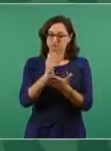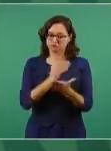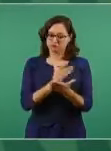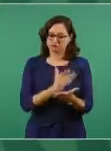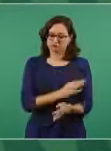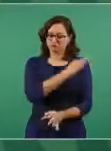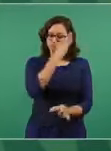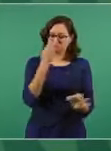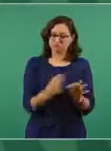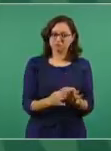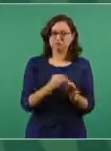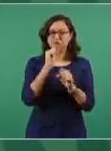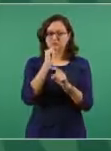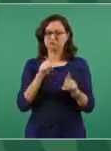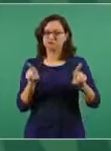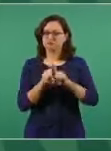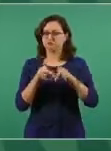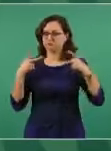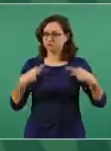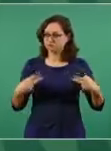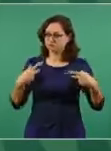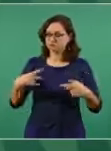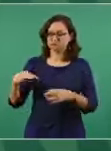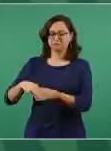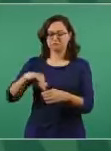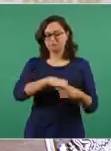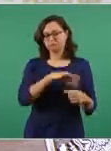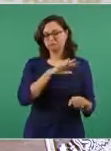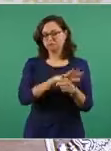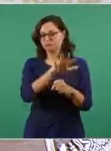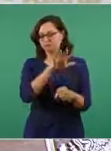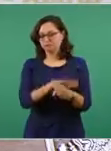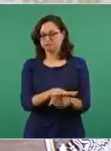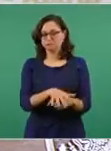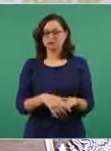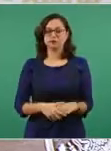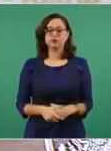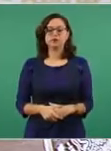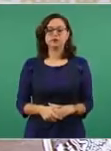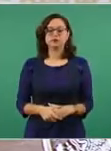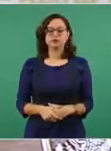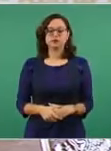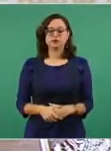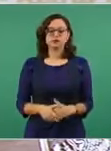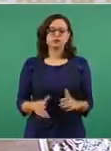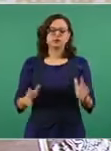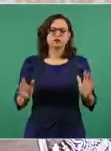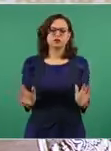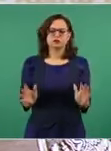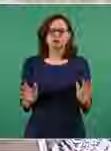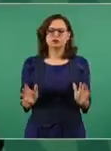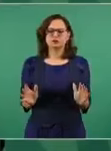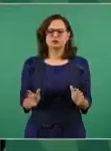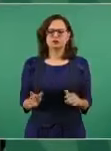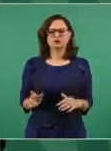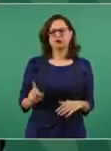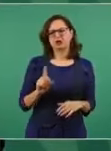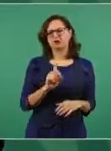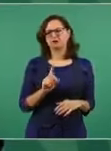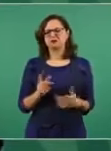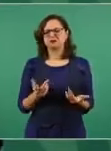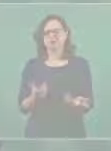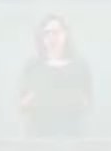suficiente, sean de la tendencia que sean.